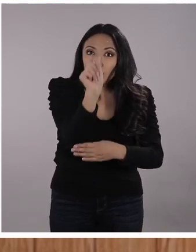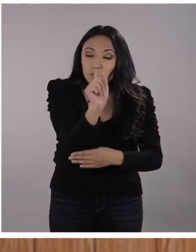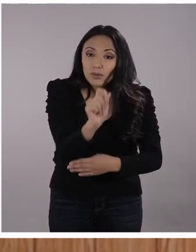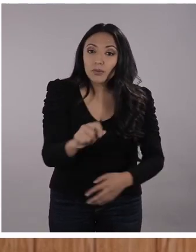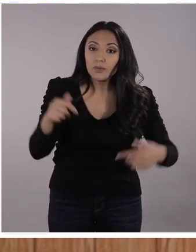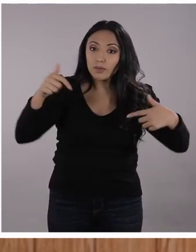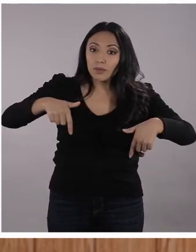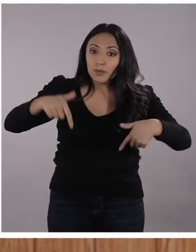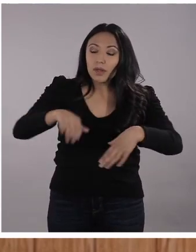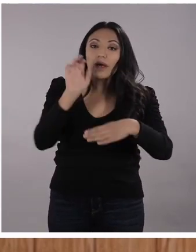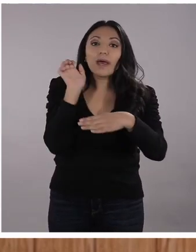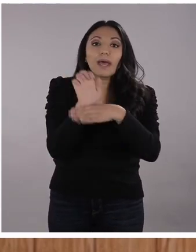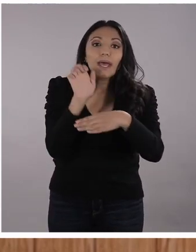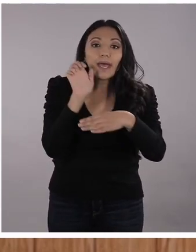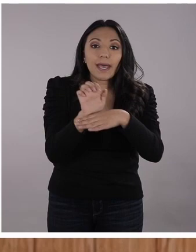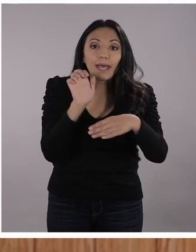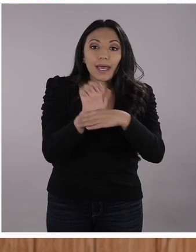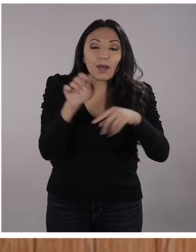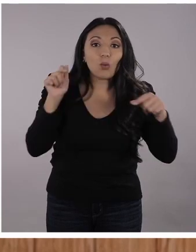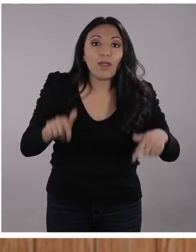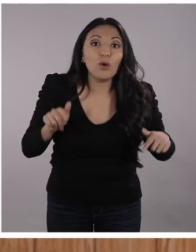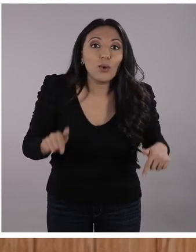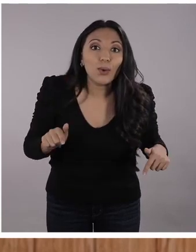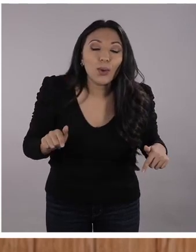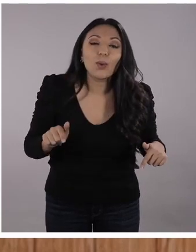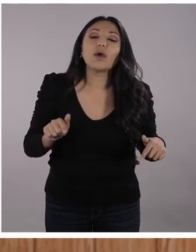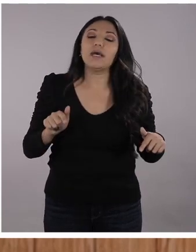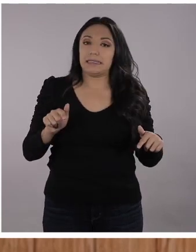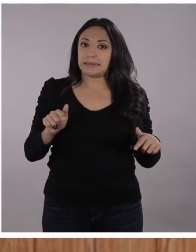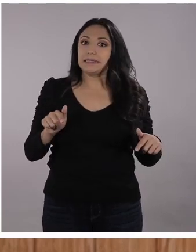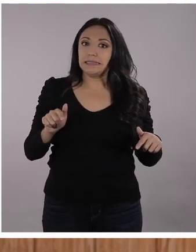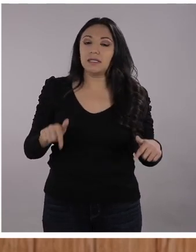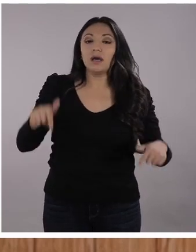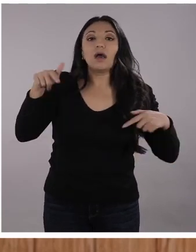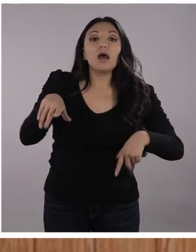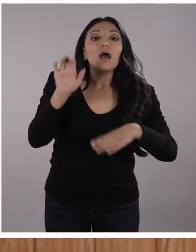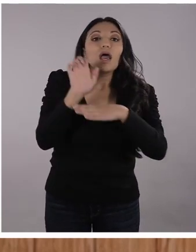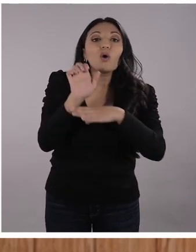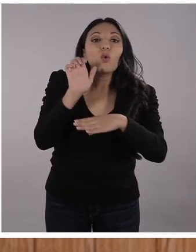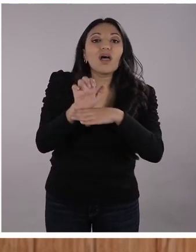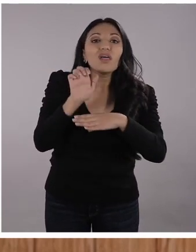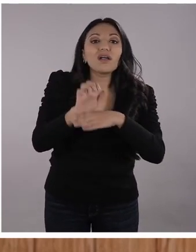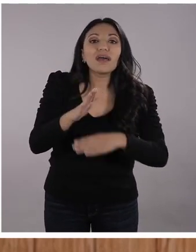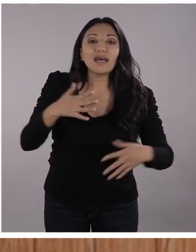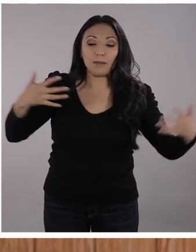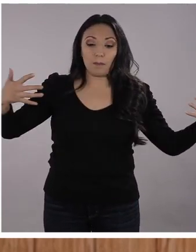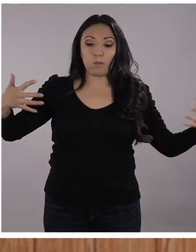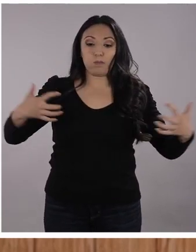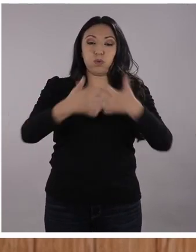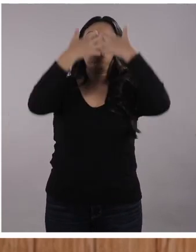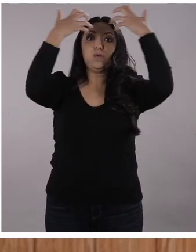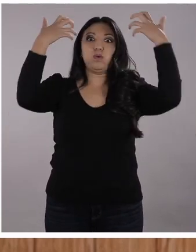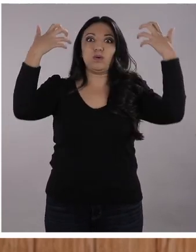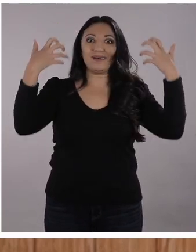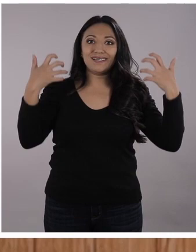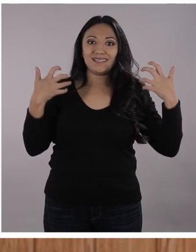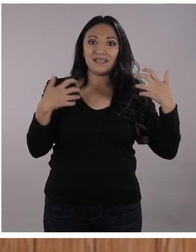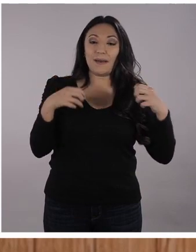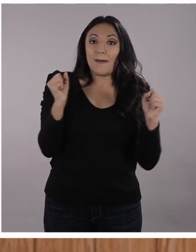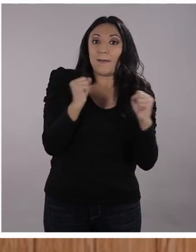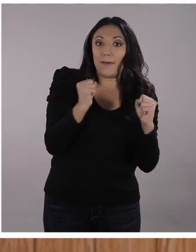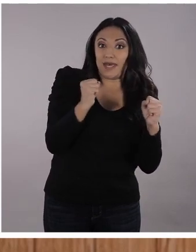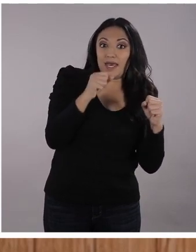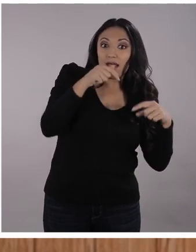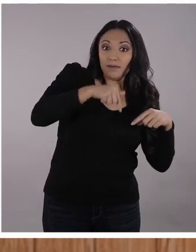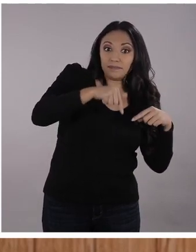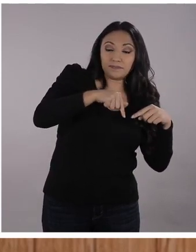en el país donde ustedes viven o donde ustedes nacieron, resulta que se encuentran las corrientes. La fría de